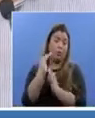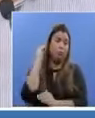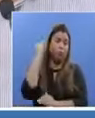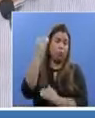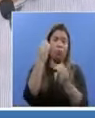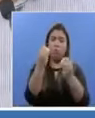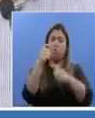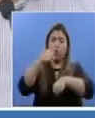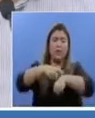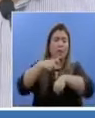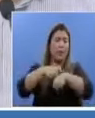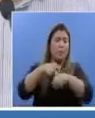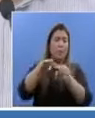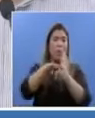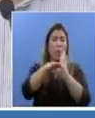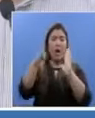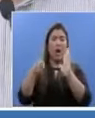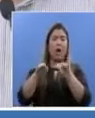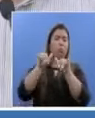tiempo hospitalizada y encamada.